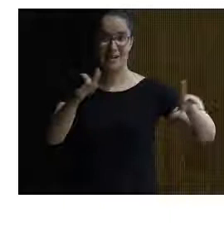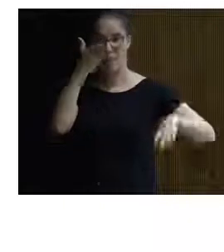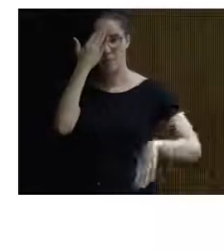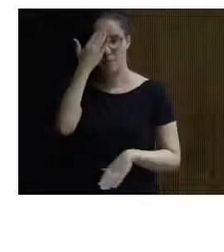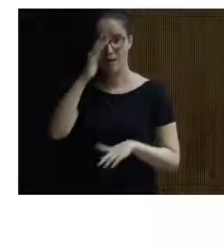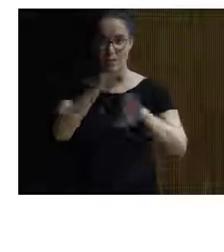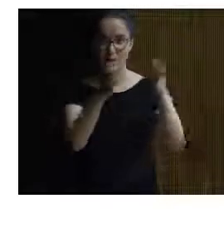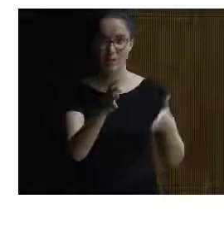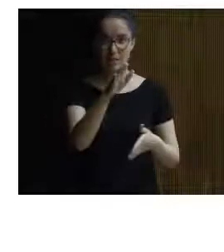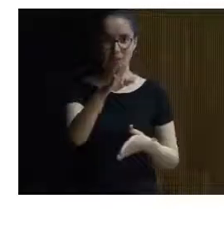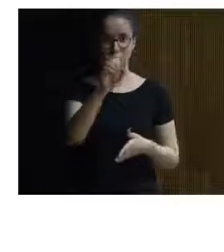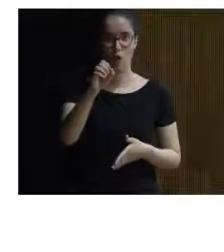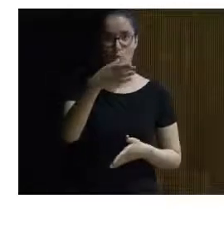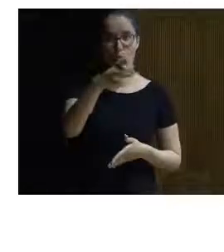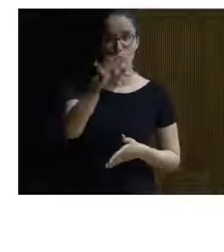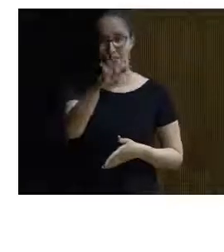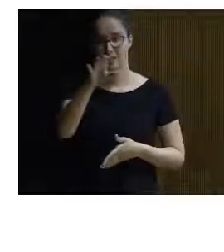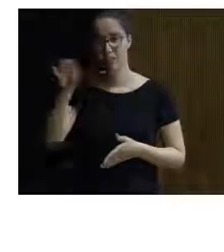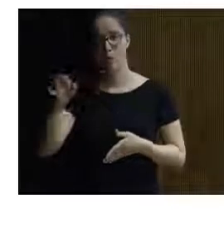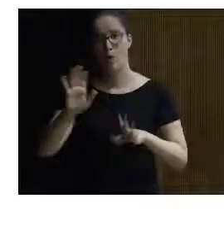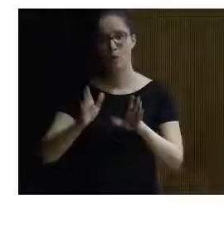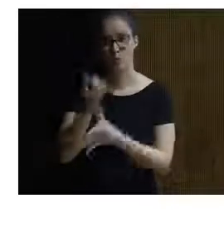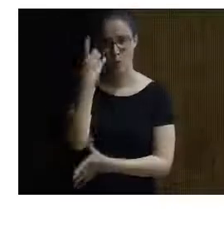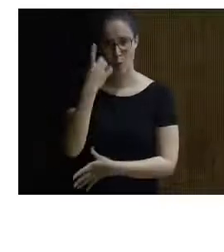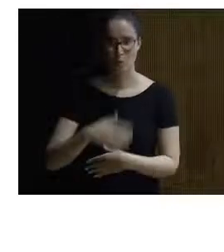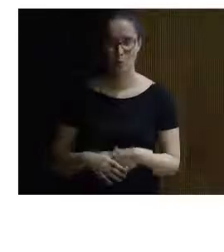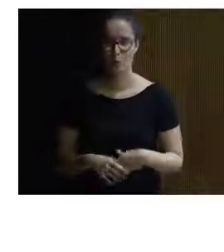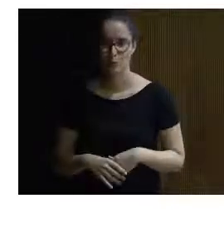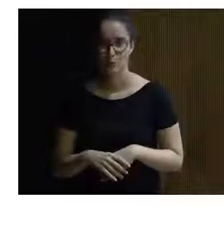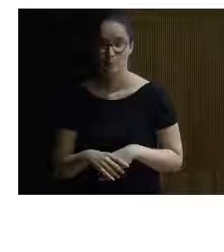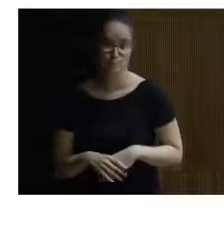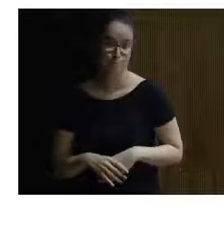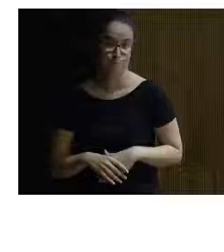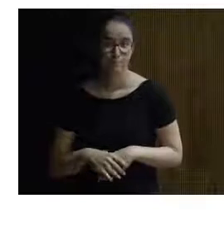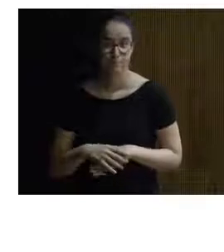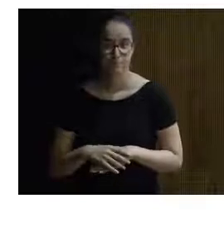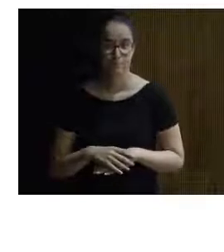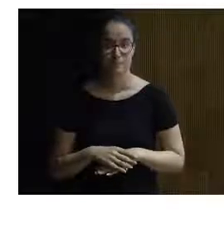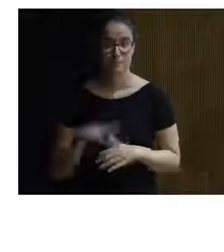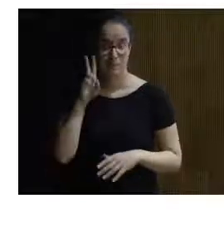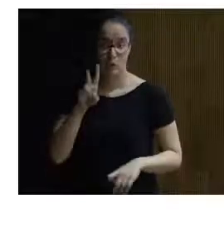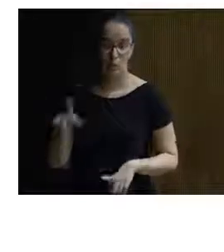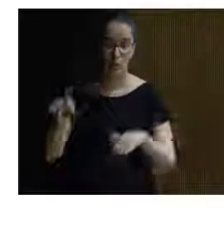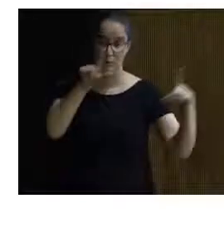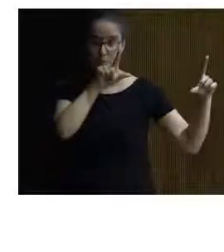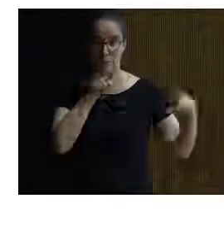y Bustillo a un grupo de escolares y bueno pues aquí aquí lo vemos